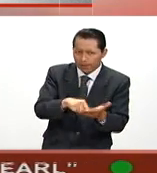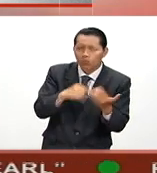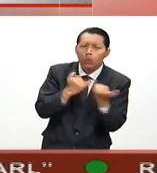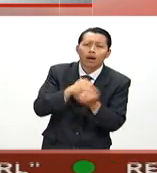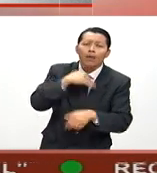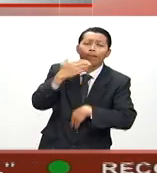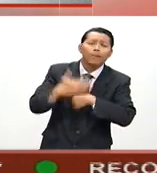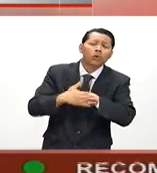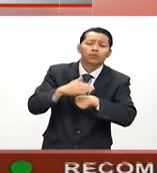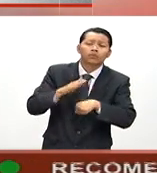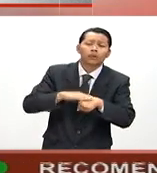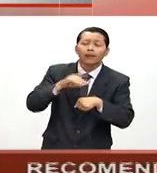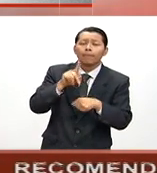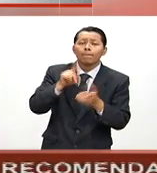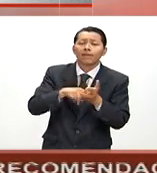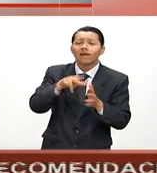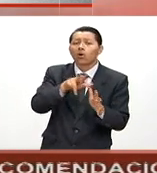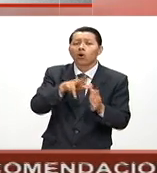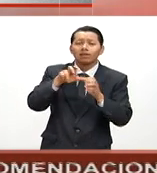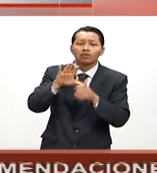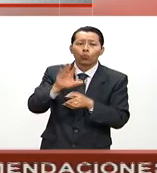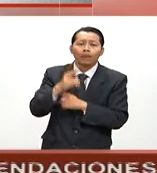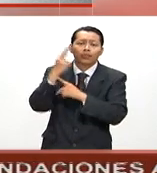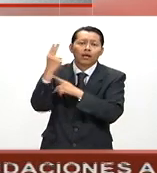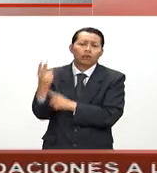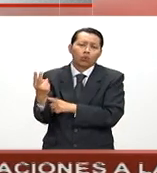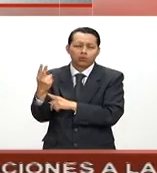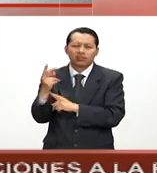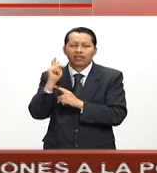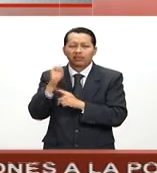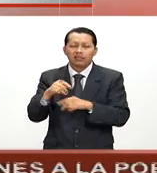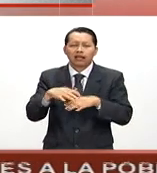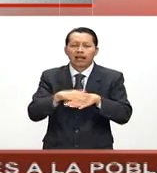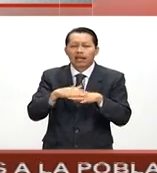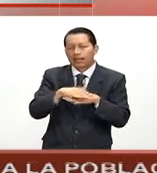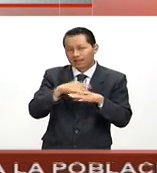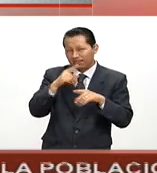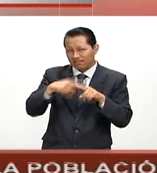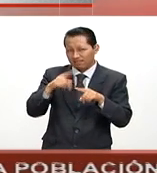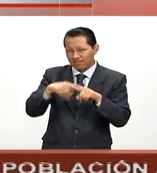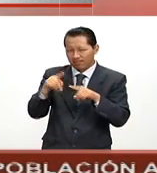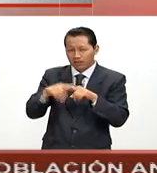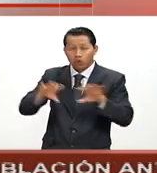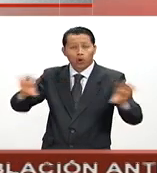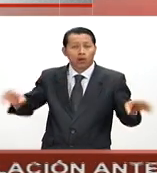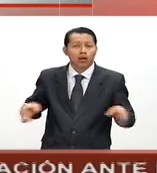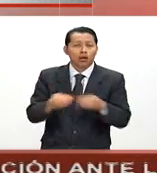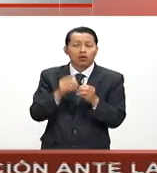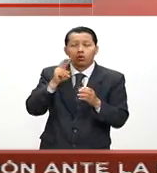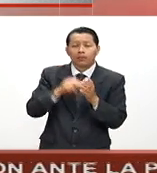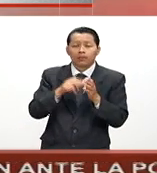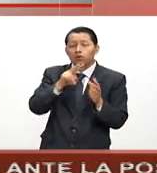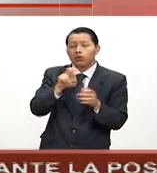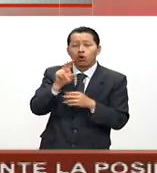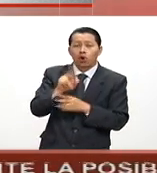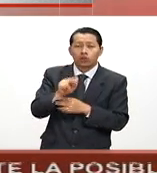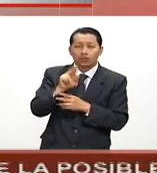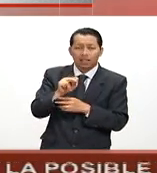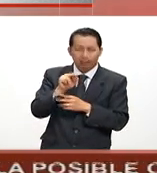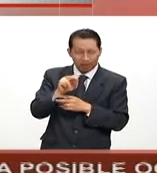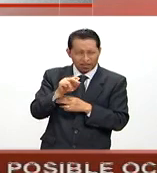se van a sumar 1.852 sucursales de la red de la gente, que en total vamos a hacer 2.280